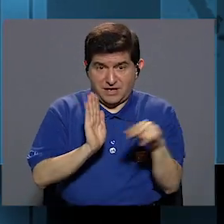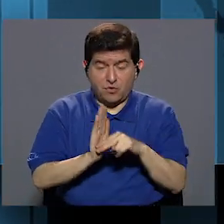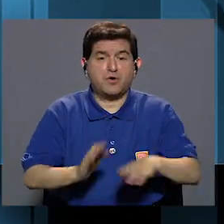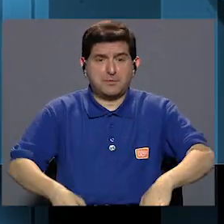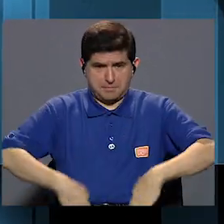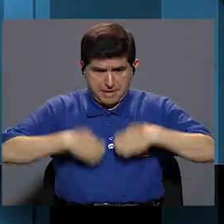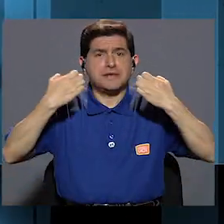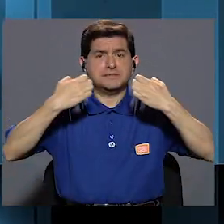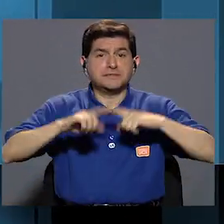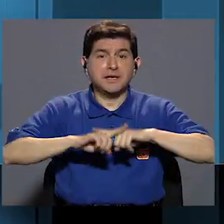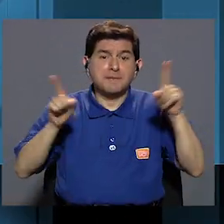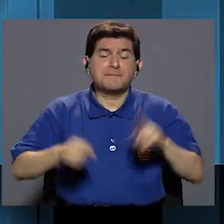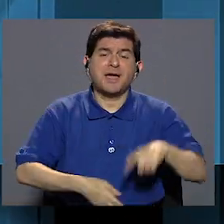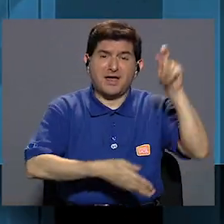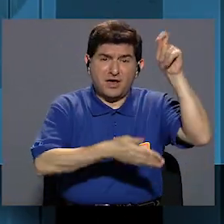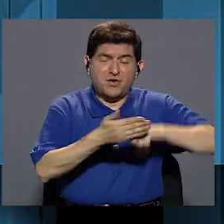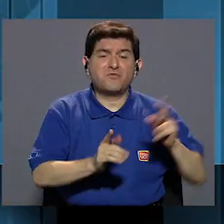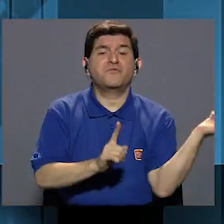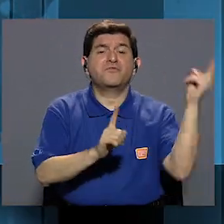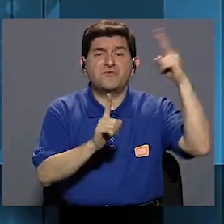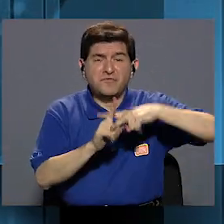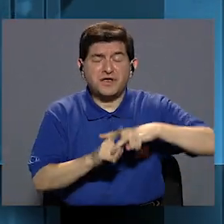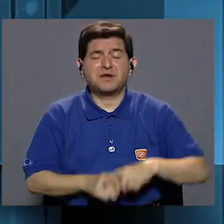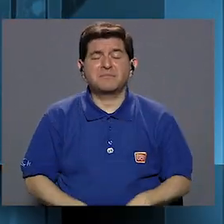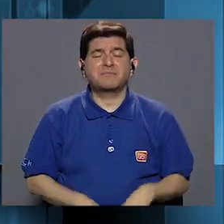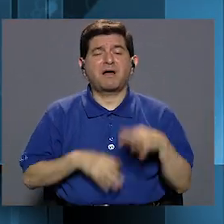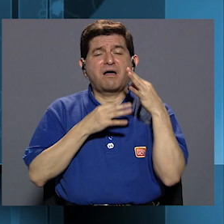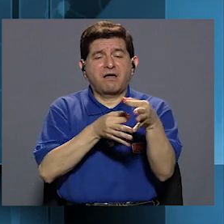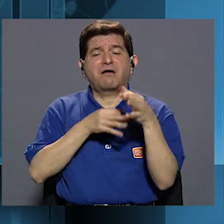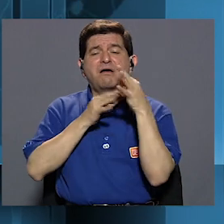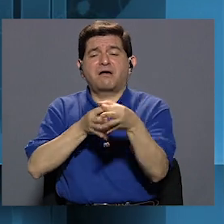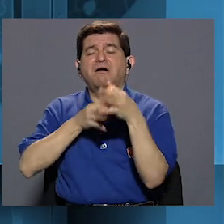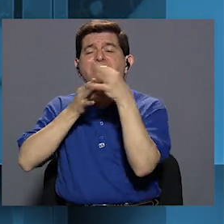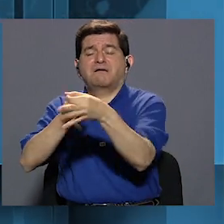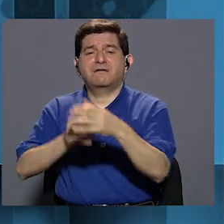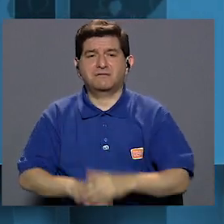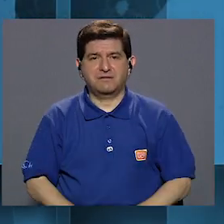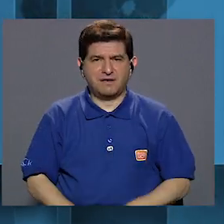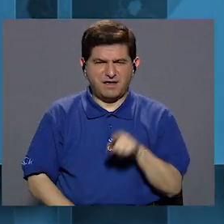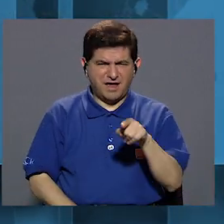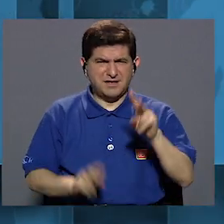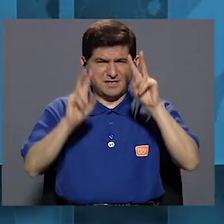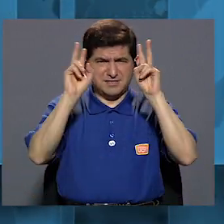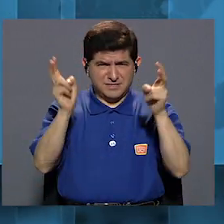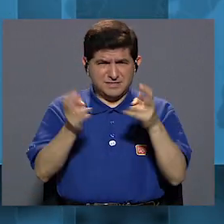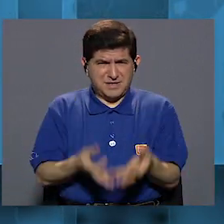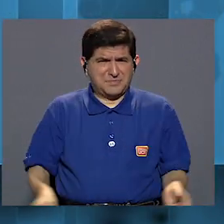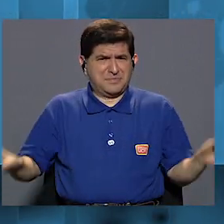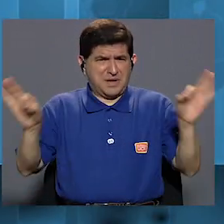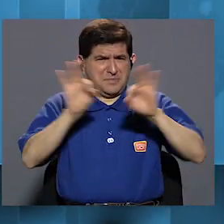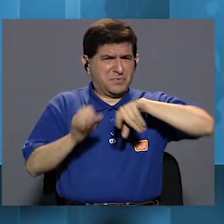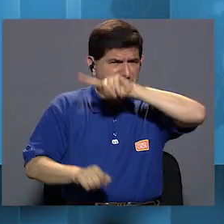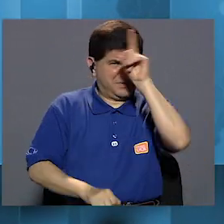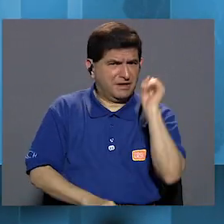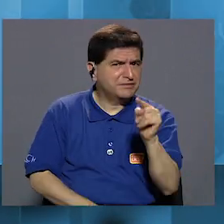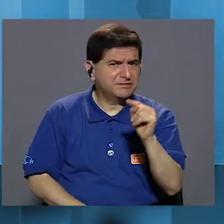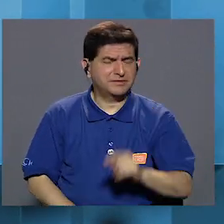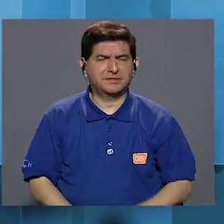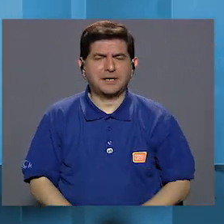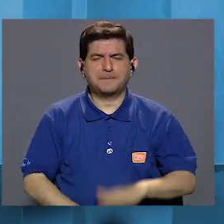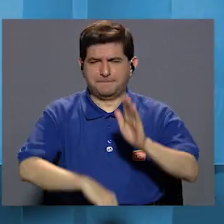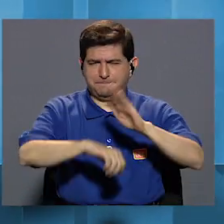norma existe, pero la firma para su ejecución sigue siendo postergada. ¿Es este un tema trascendental?